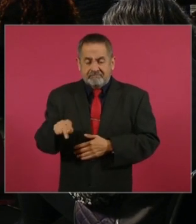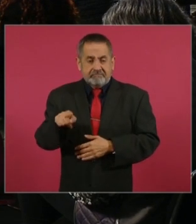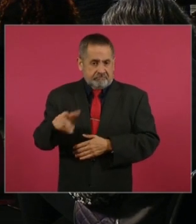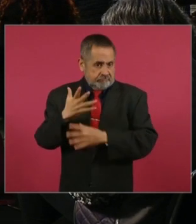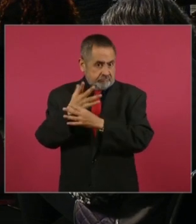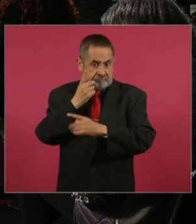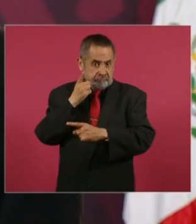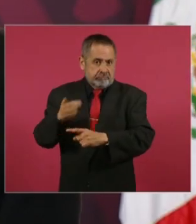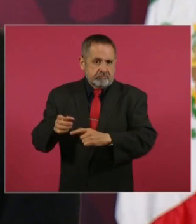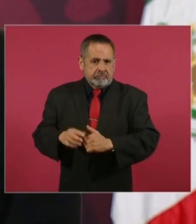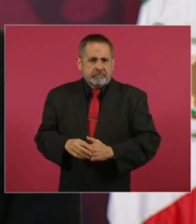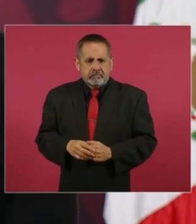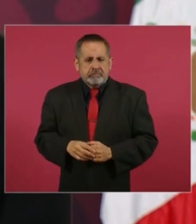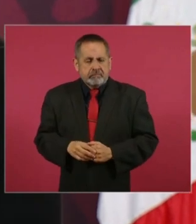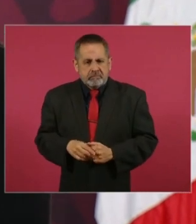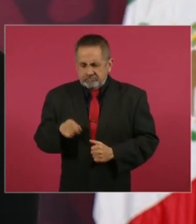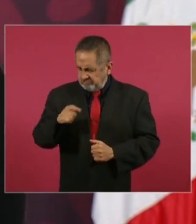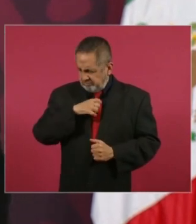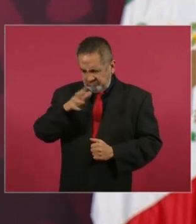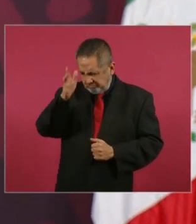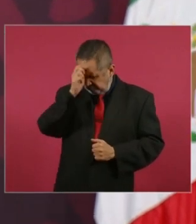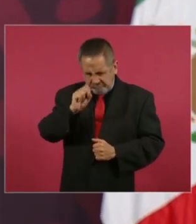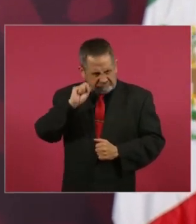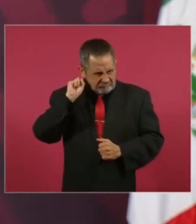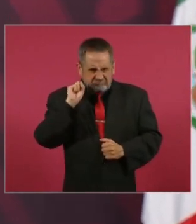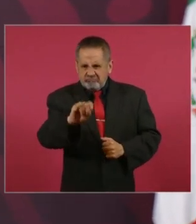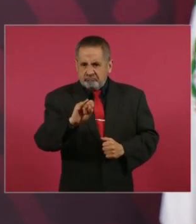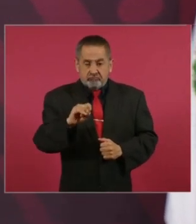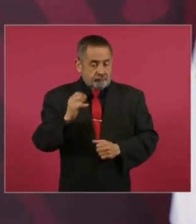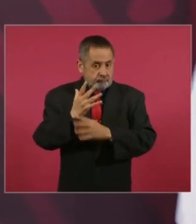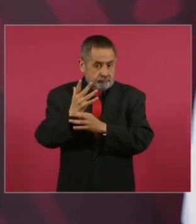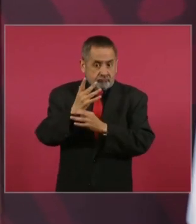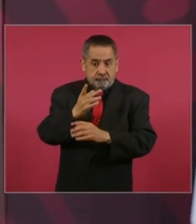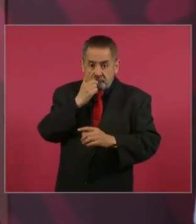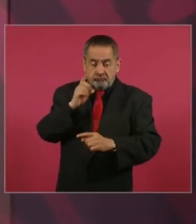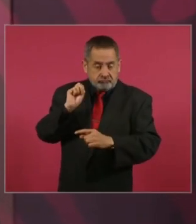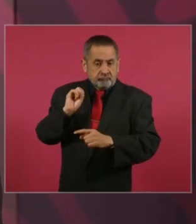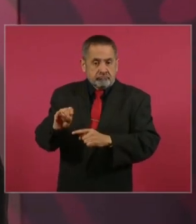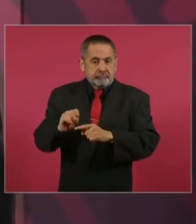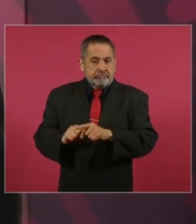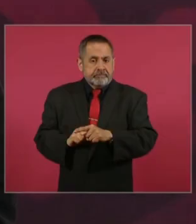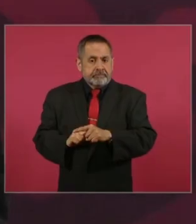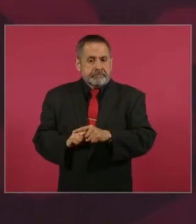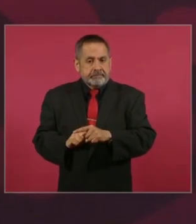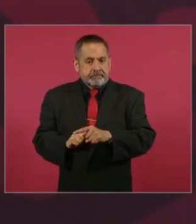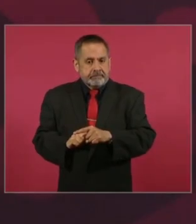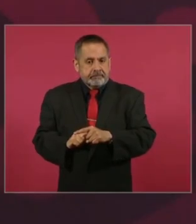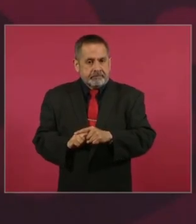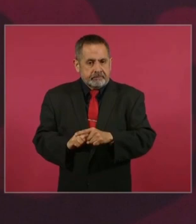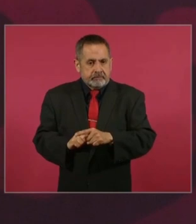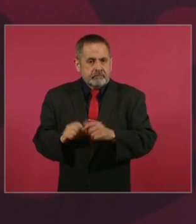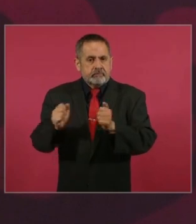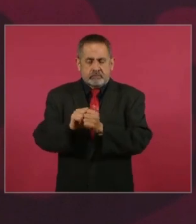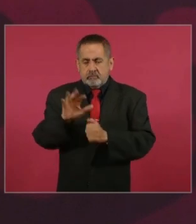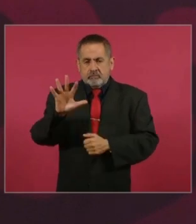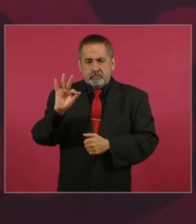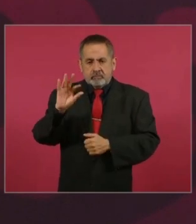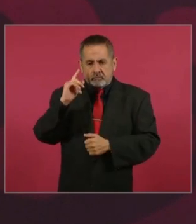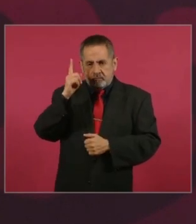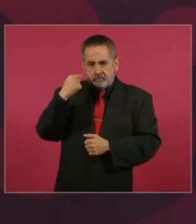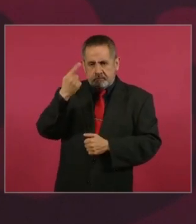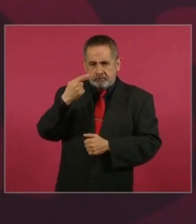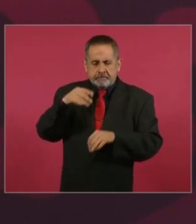que decía que estaba de acuerdo con las 40 horas